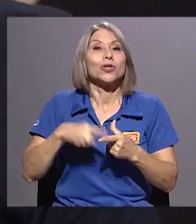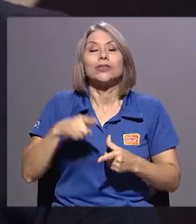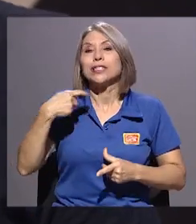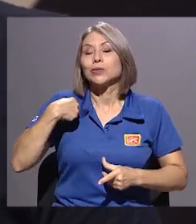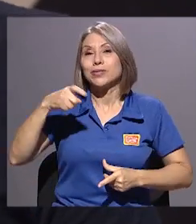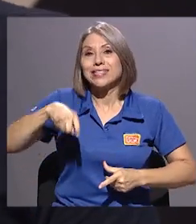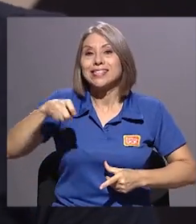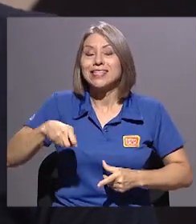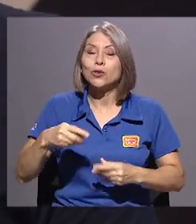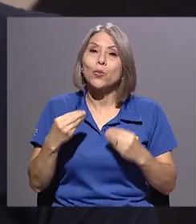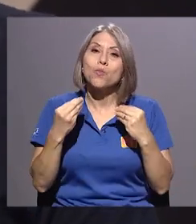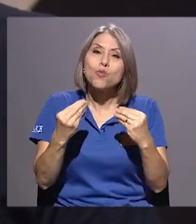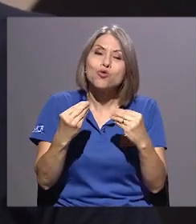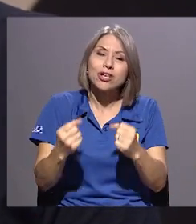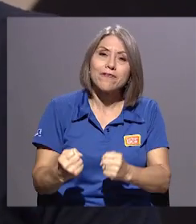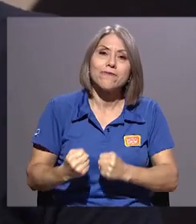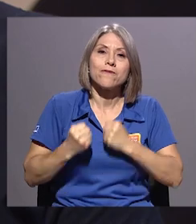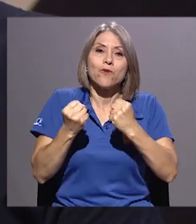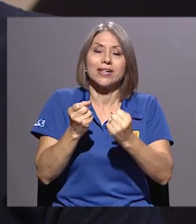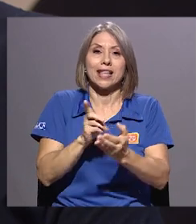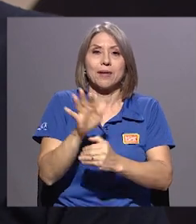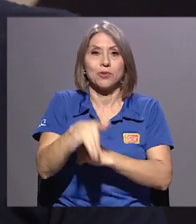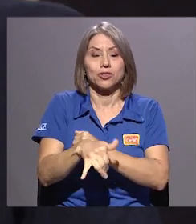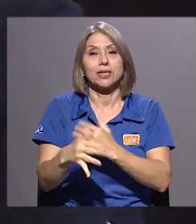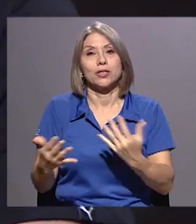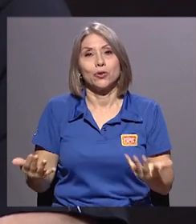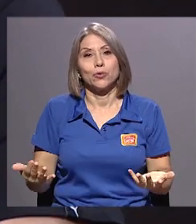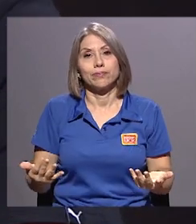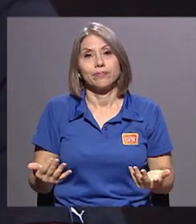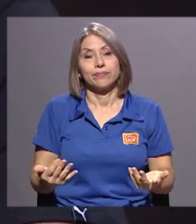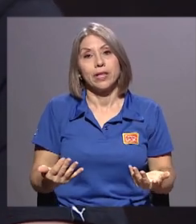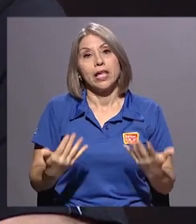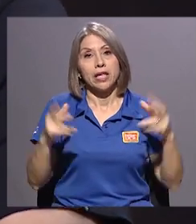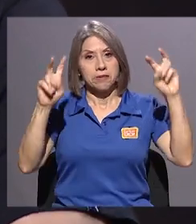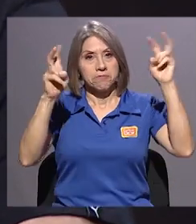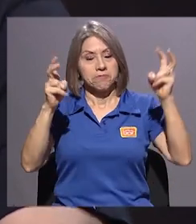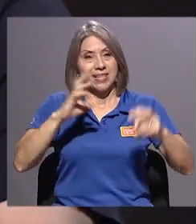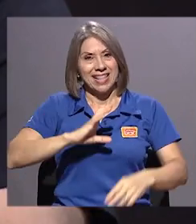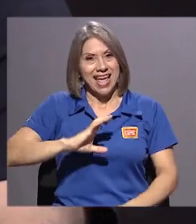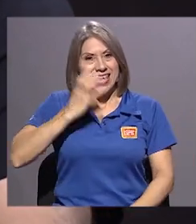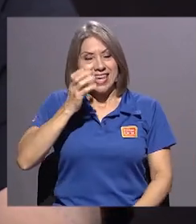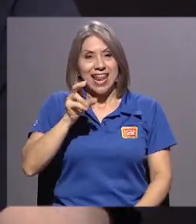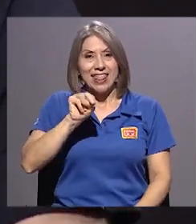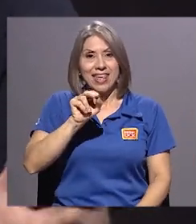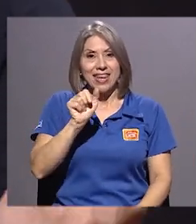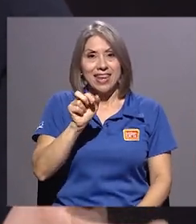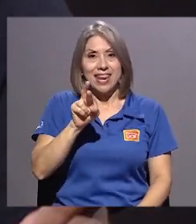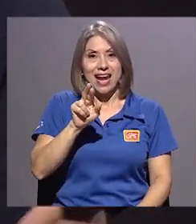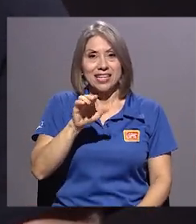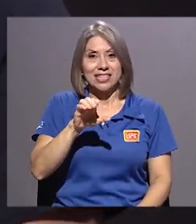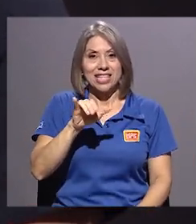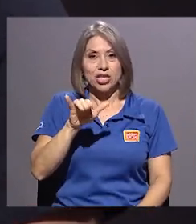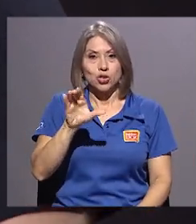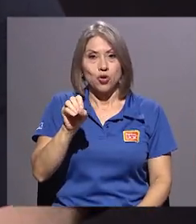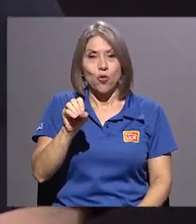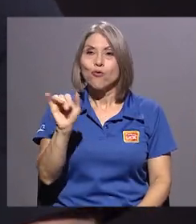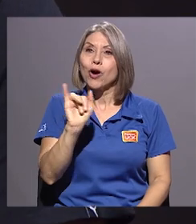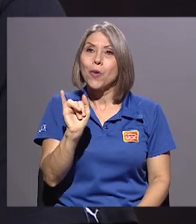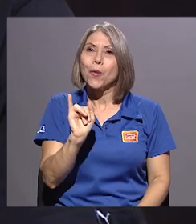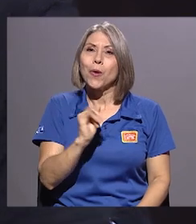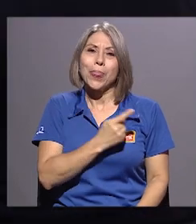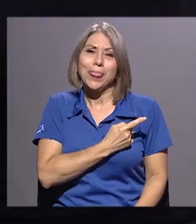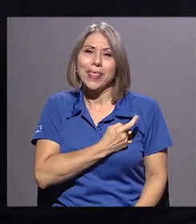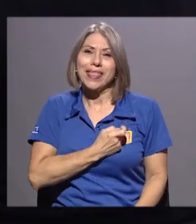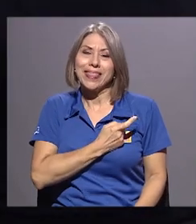fuerza en el proyecto. Y bueno, la ira de Narciso, como te decía, fue una tentación porque era la continuación, era una